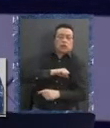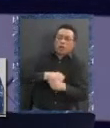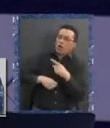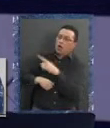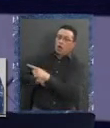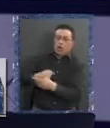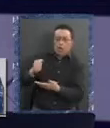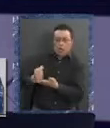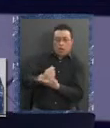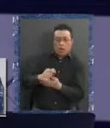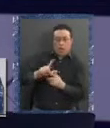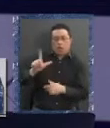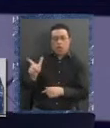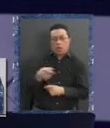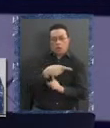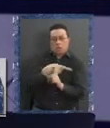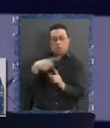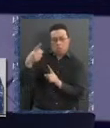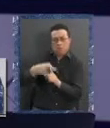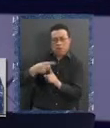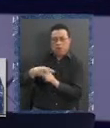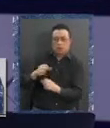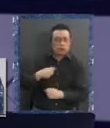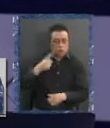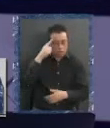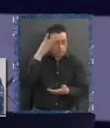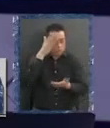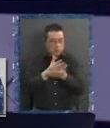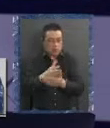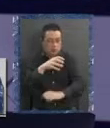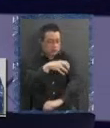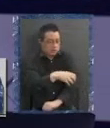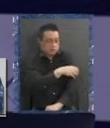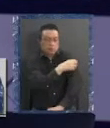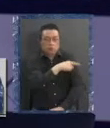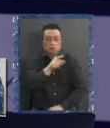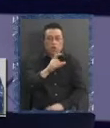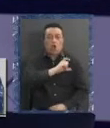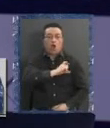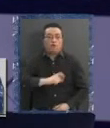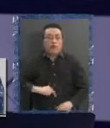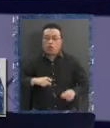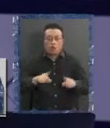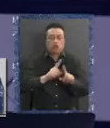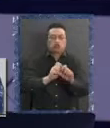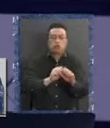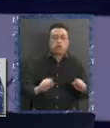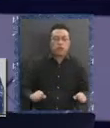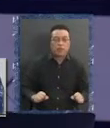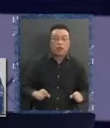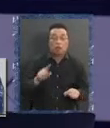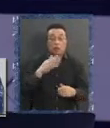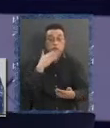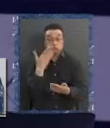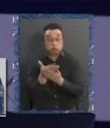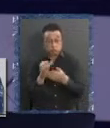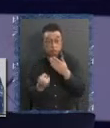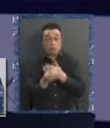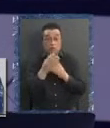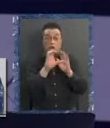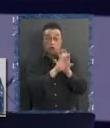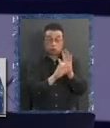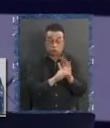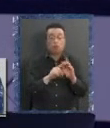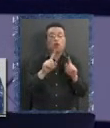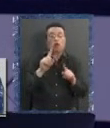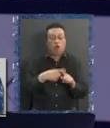meses Y no la pueden tomar Los Eremis Con el gobernador La propuesta de nueva constitución Reordena